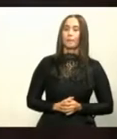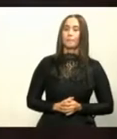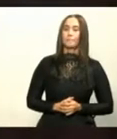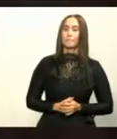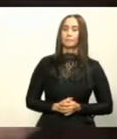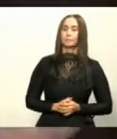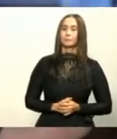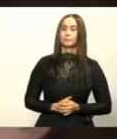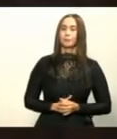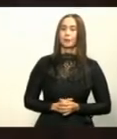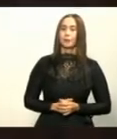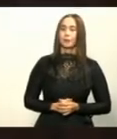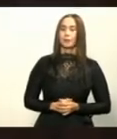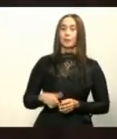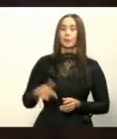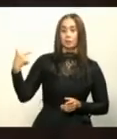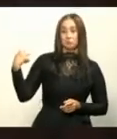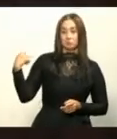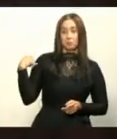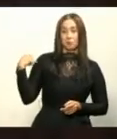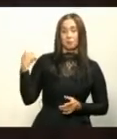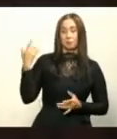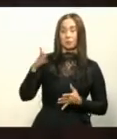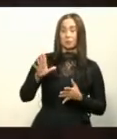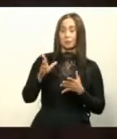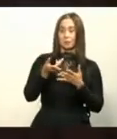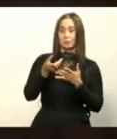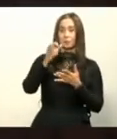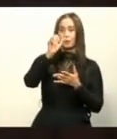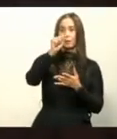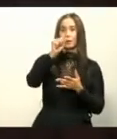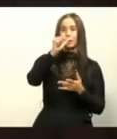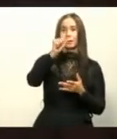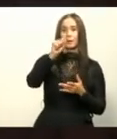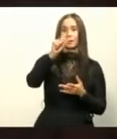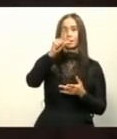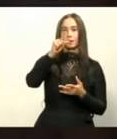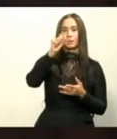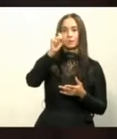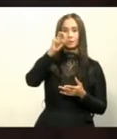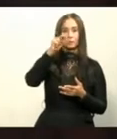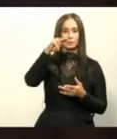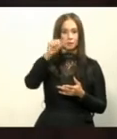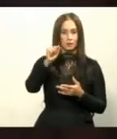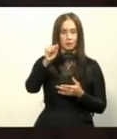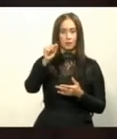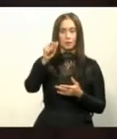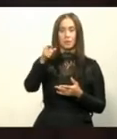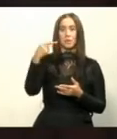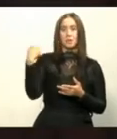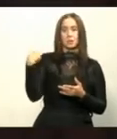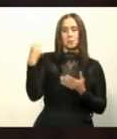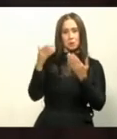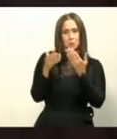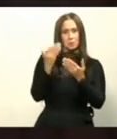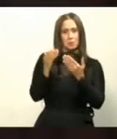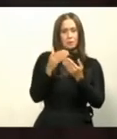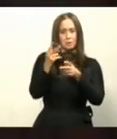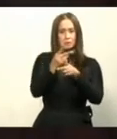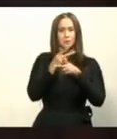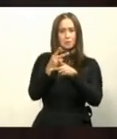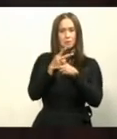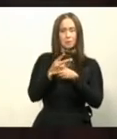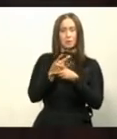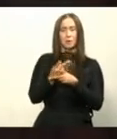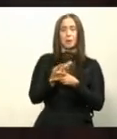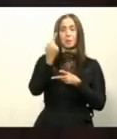posible en el país. Pero de cualquier manera, ya la vicepresidenta